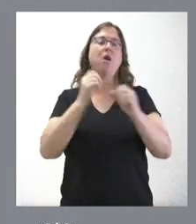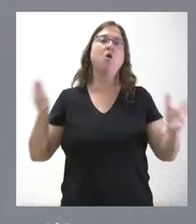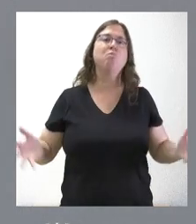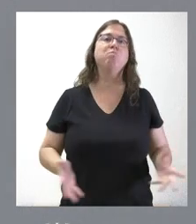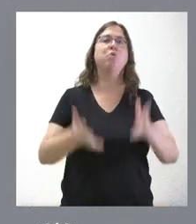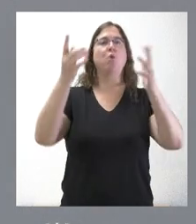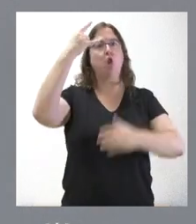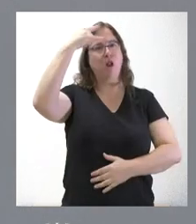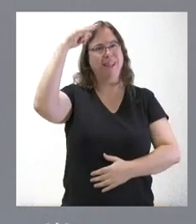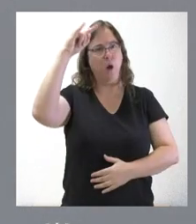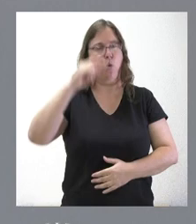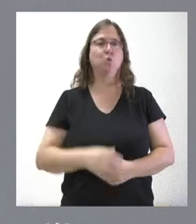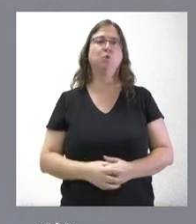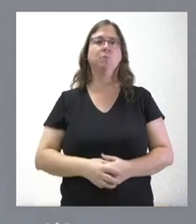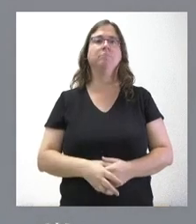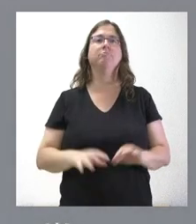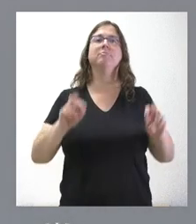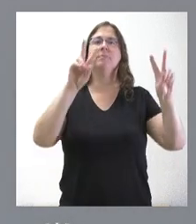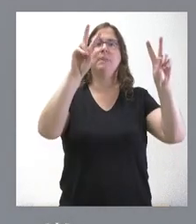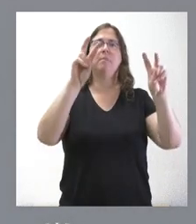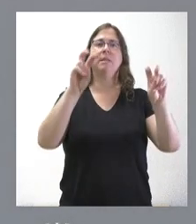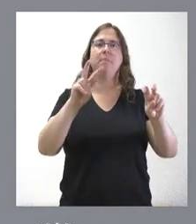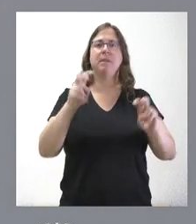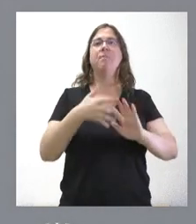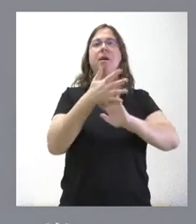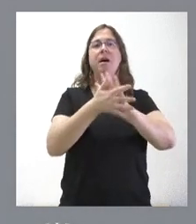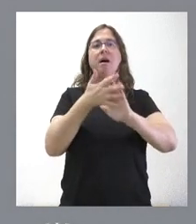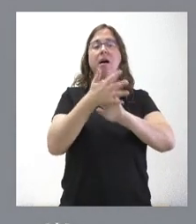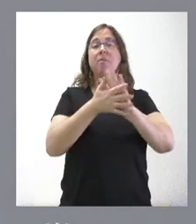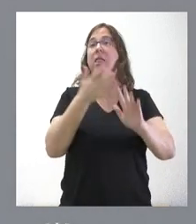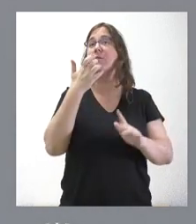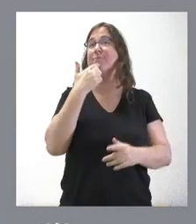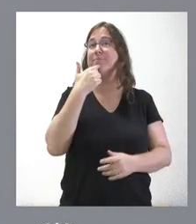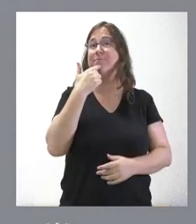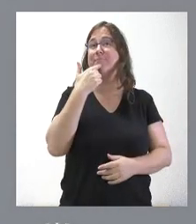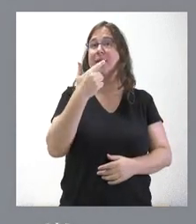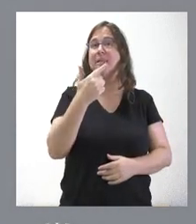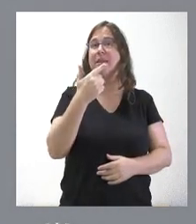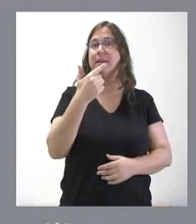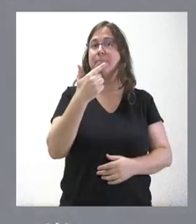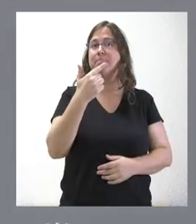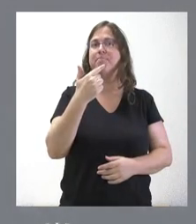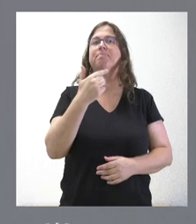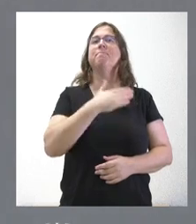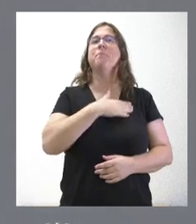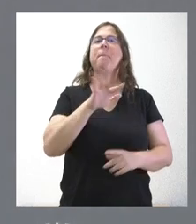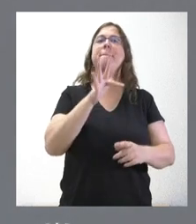tauromaquia. Estos son los asuntos que hemos tratado. Significar que también hemos analizado los datos de la encuesta